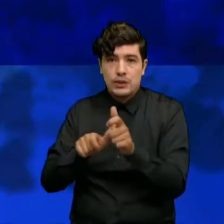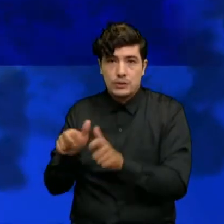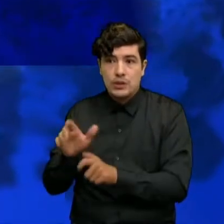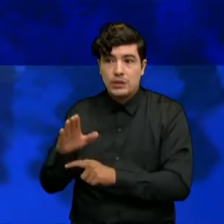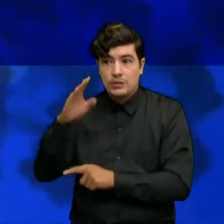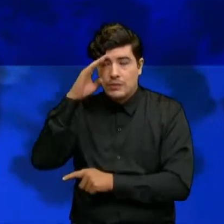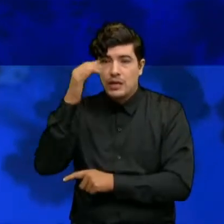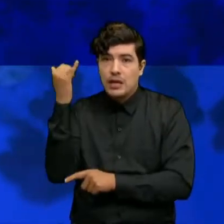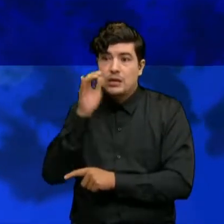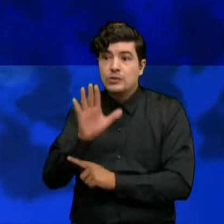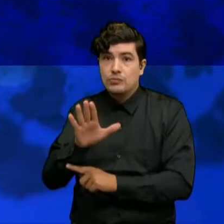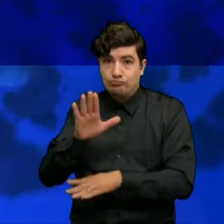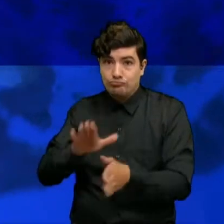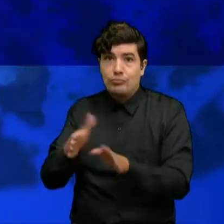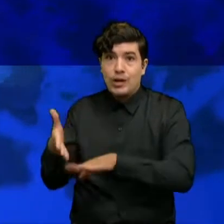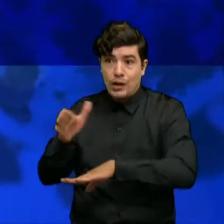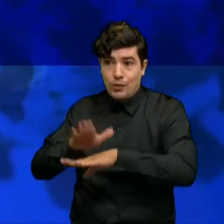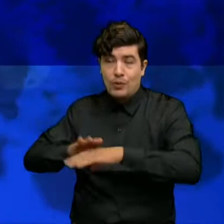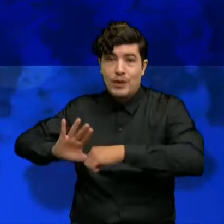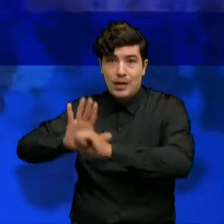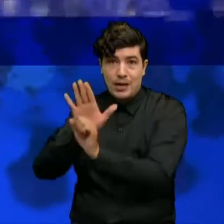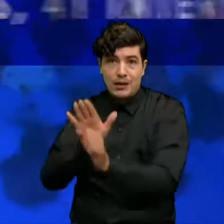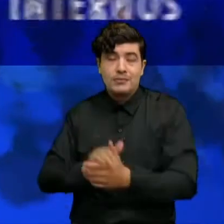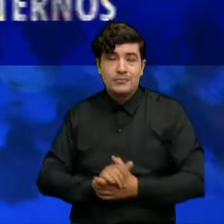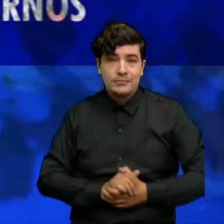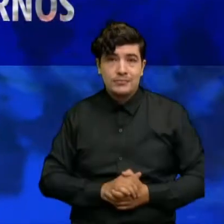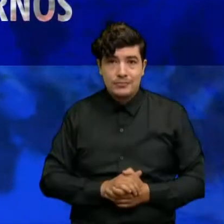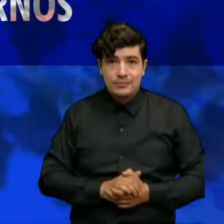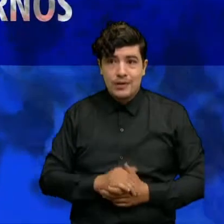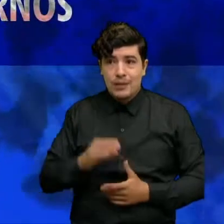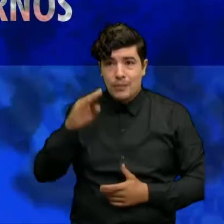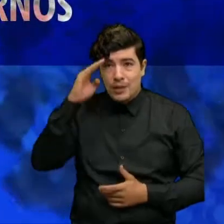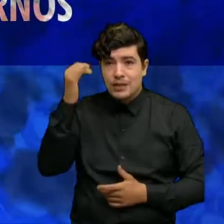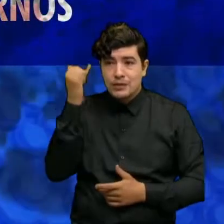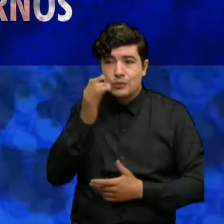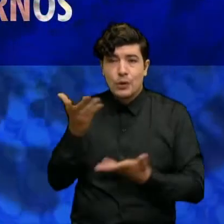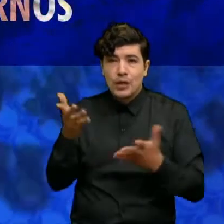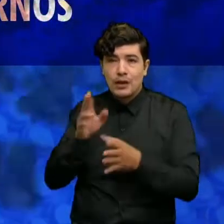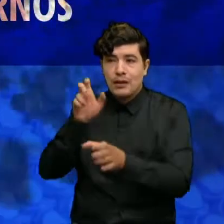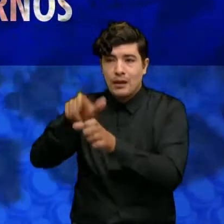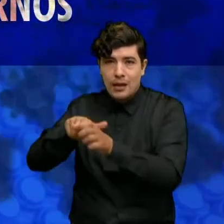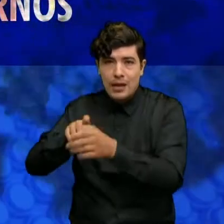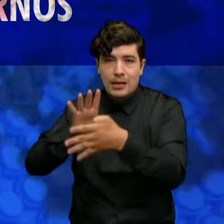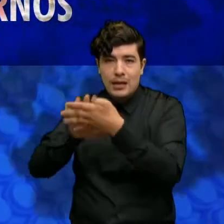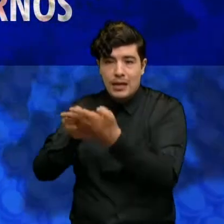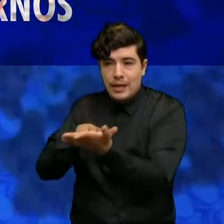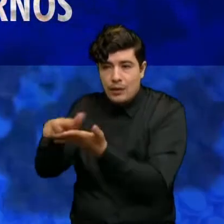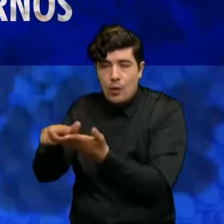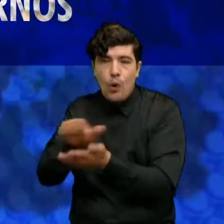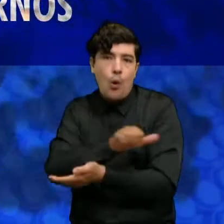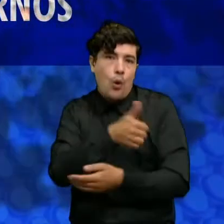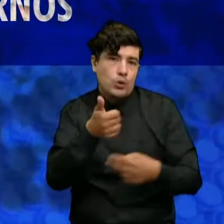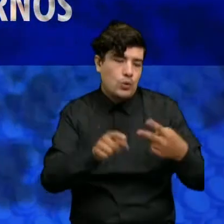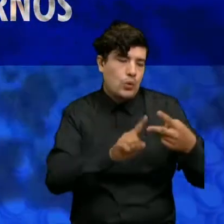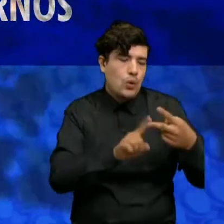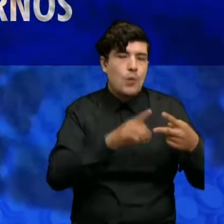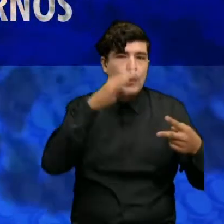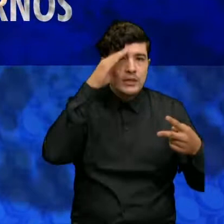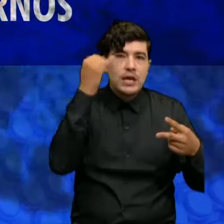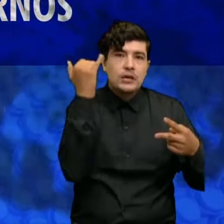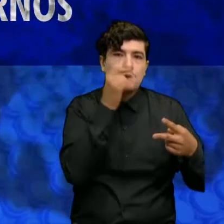por causa del coronavirus, uno adscrito a la cárcel de Irón y otro adscrito a la cárcel modelo de Bucaramanga o sea que